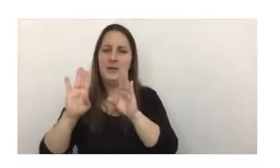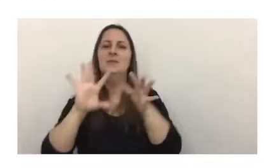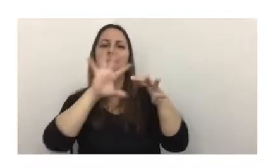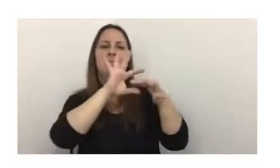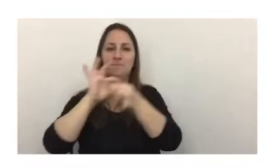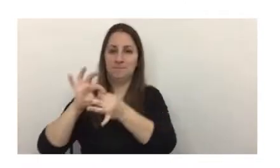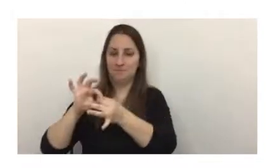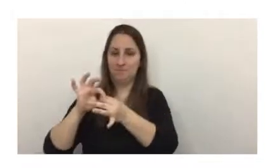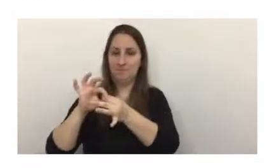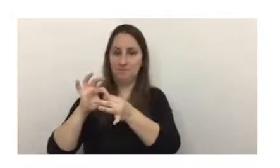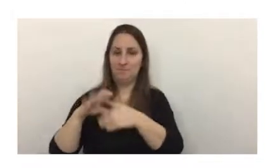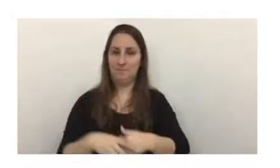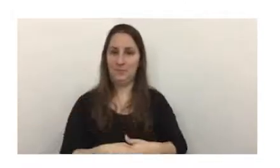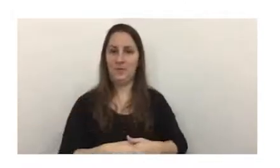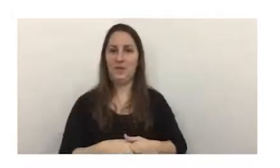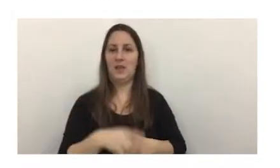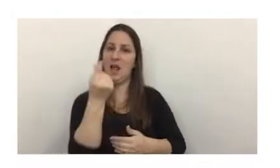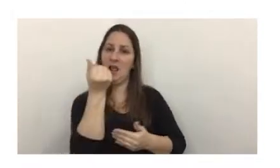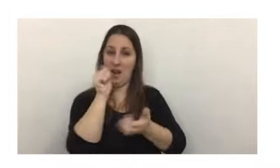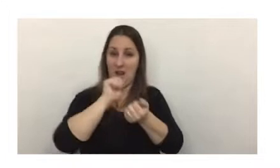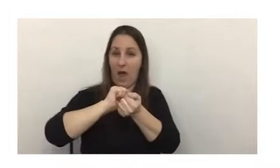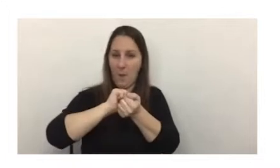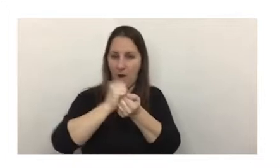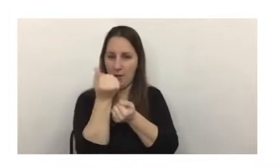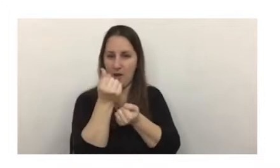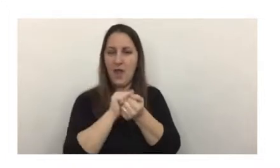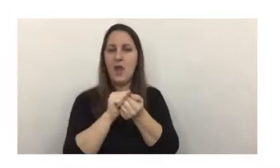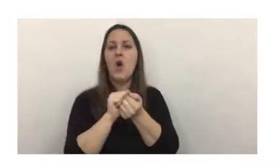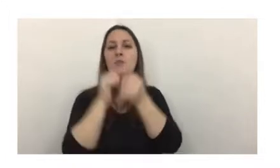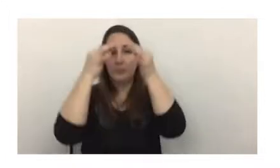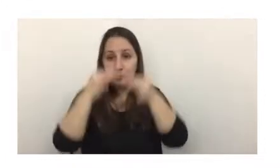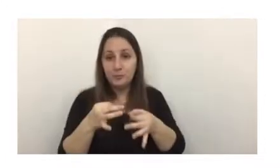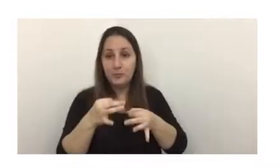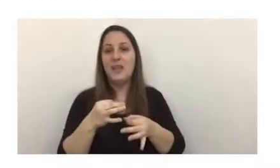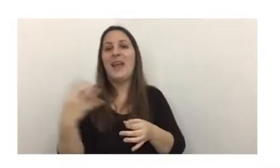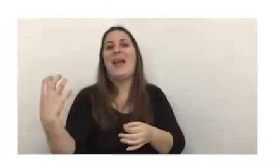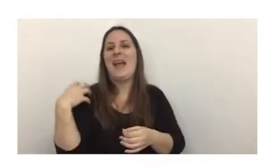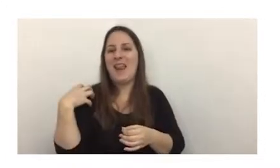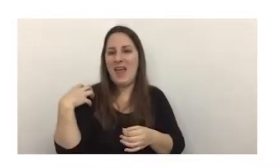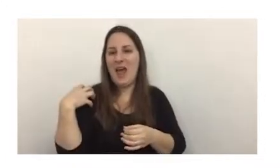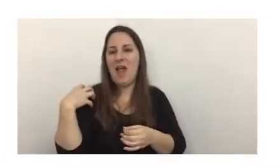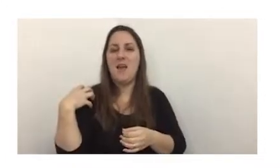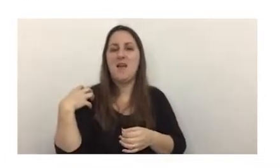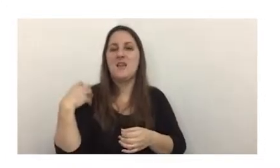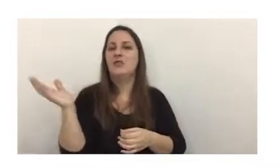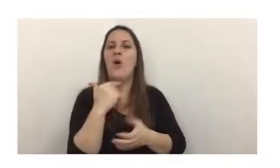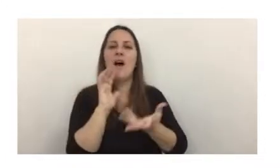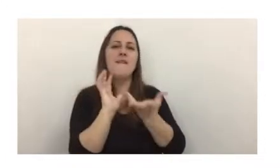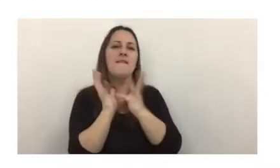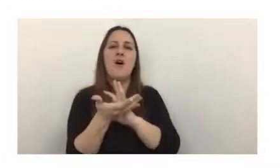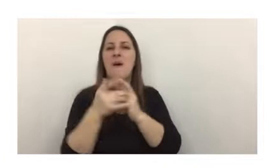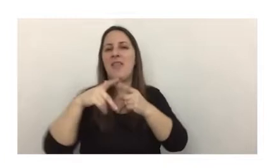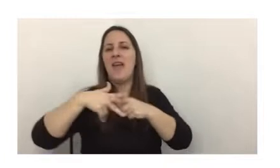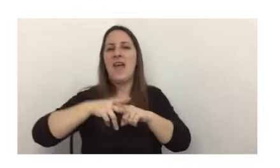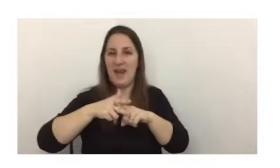vinculadas al lavado de activos propiamente dicho, y en general, a todo este uso de esta